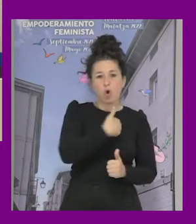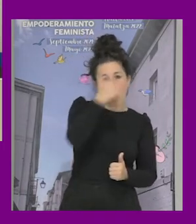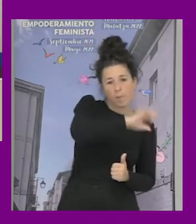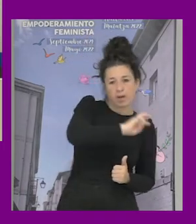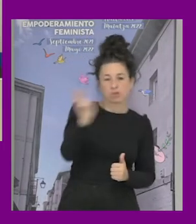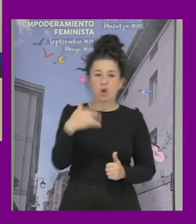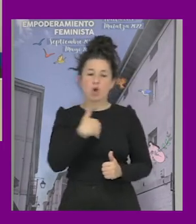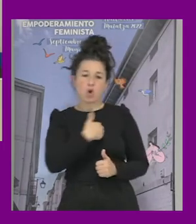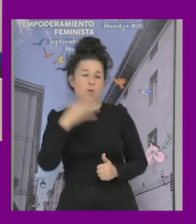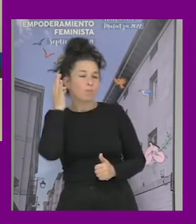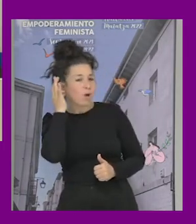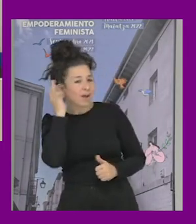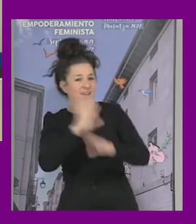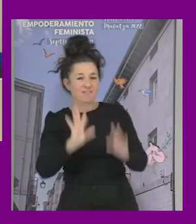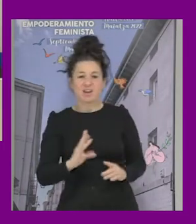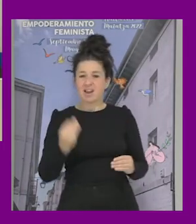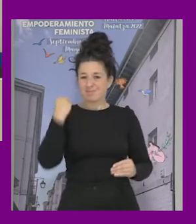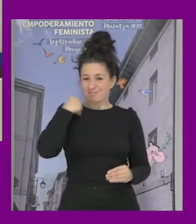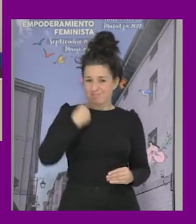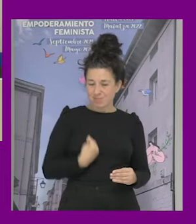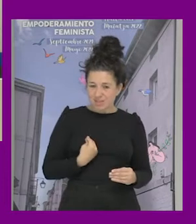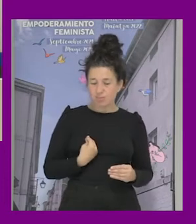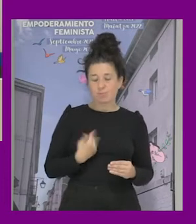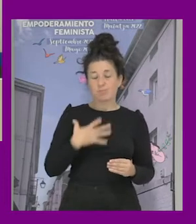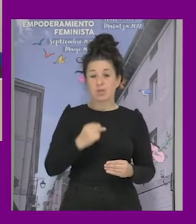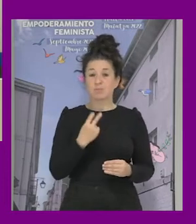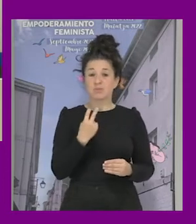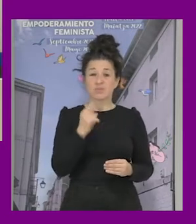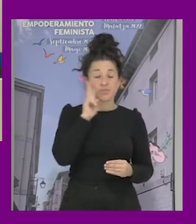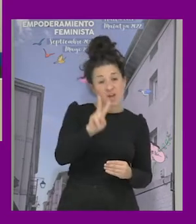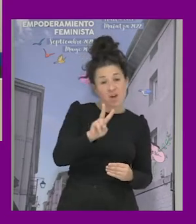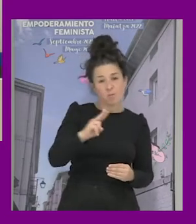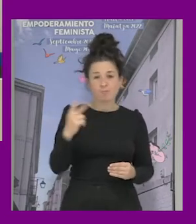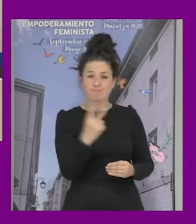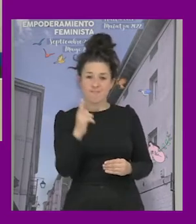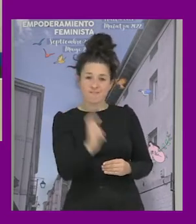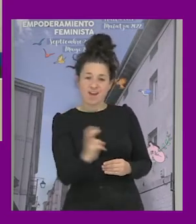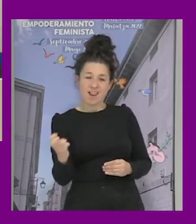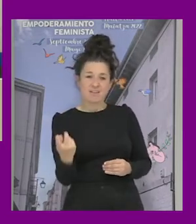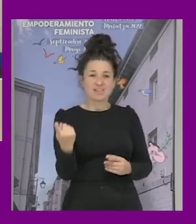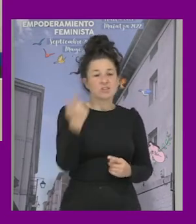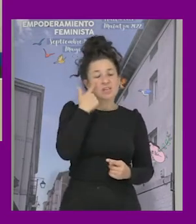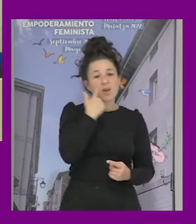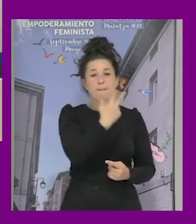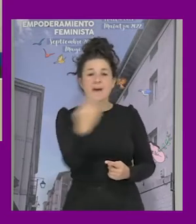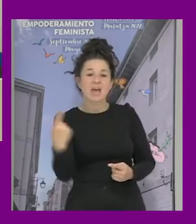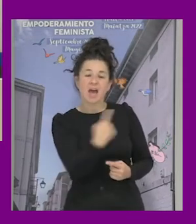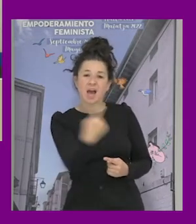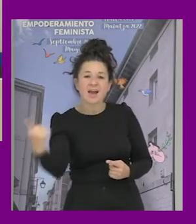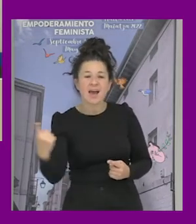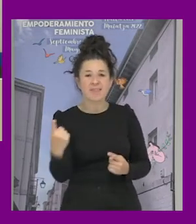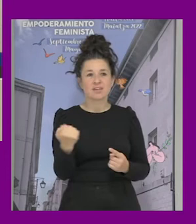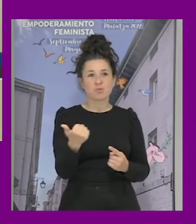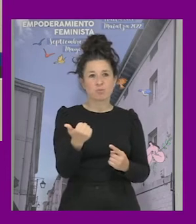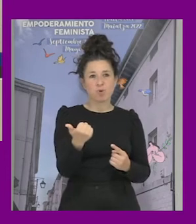seguramente tendremos que ver en la ambivalencia qué aspectos cada pareja está reproduciendo y está